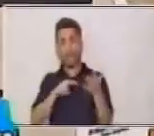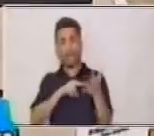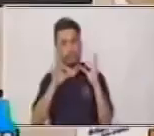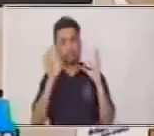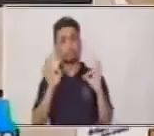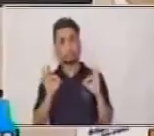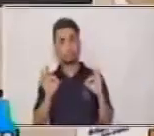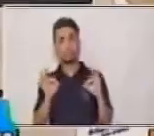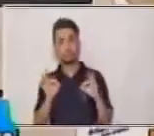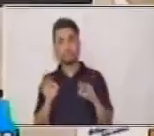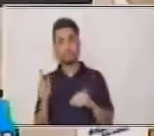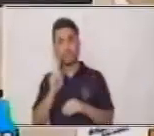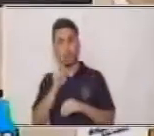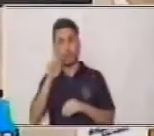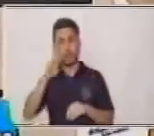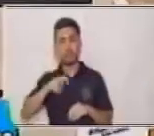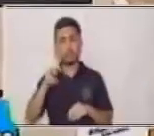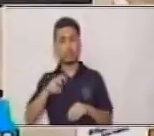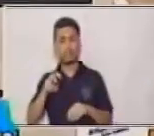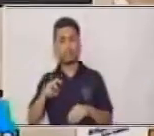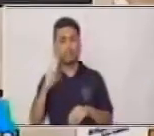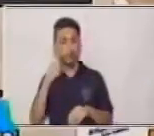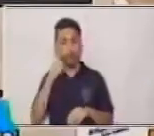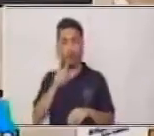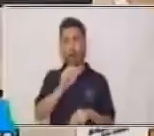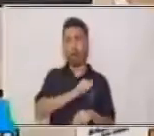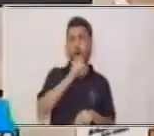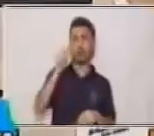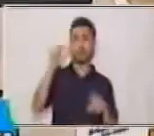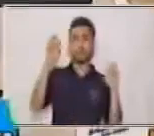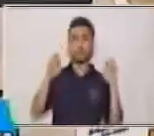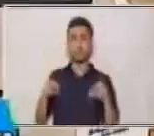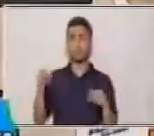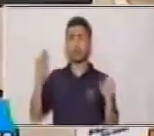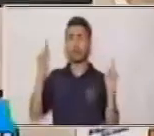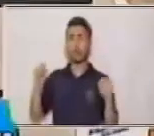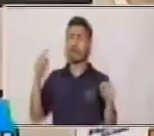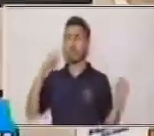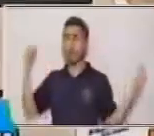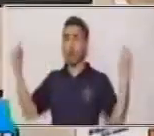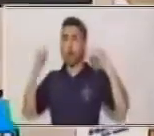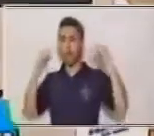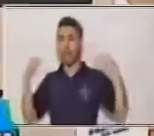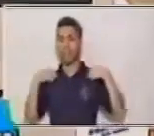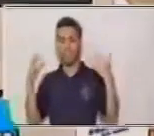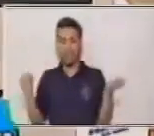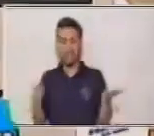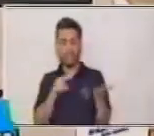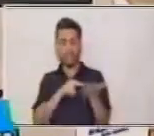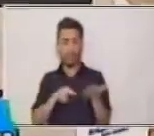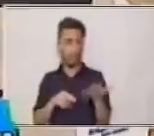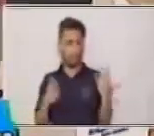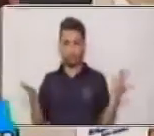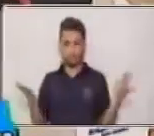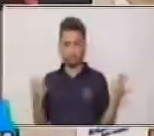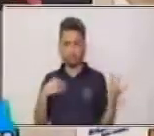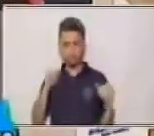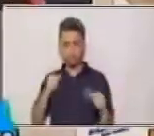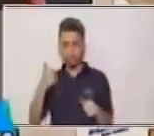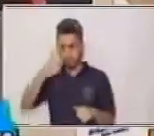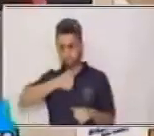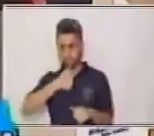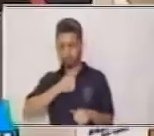eficaz sin necesidad de que las otras personas escuchen lo que estamos leyendo. Muy bien.